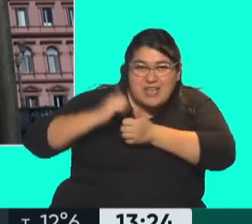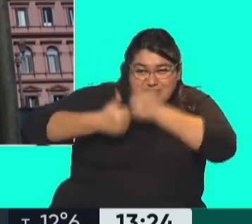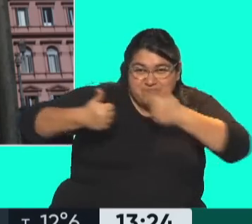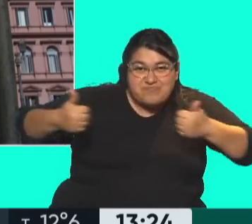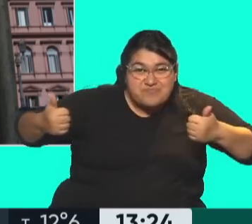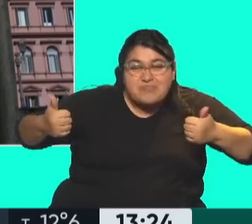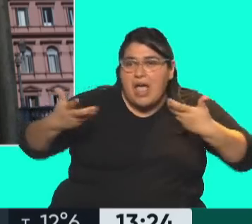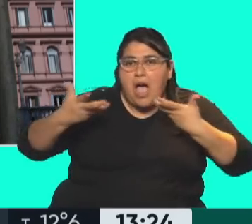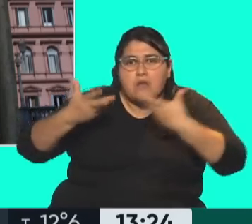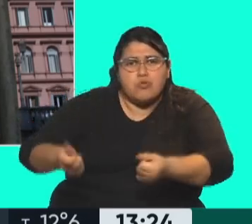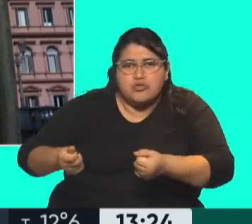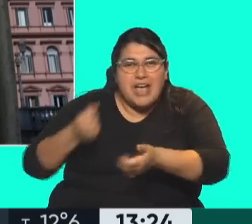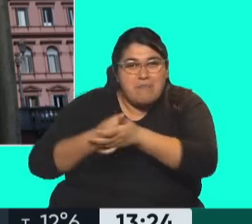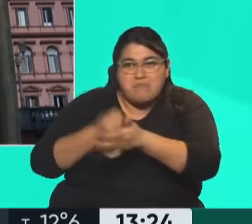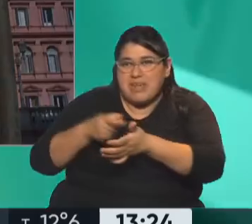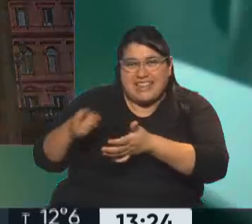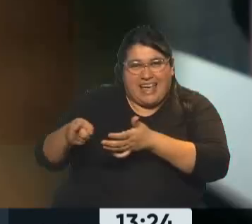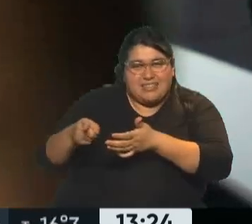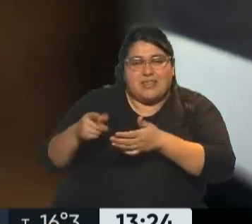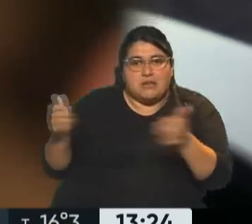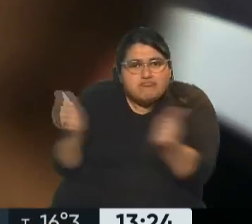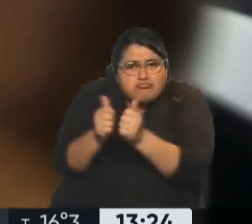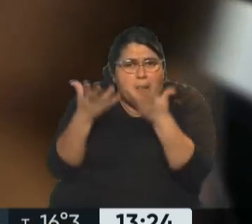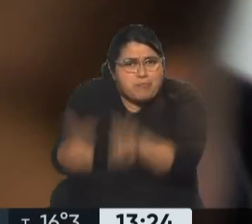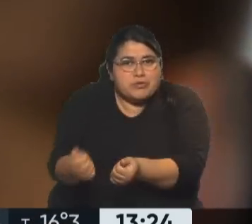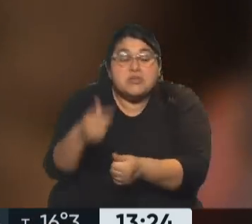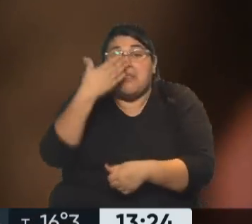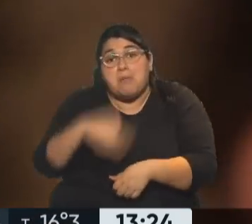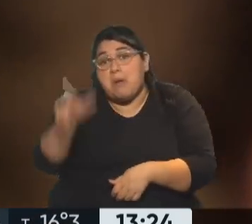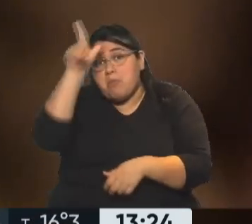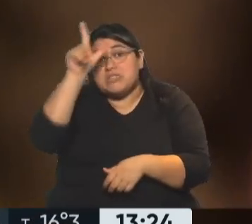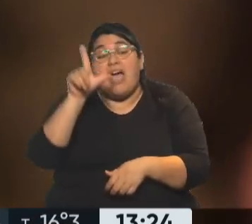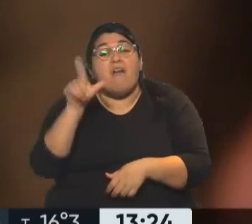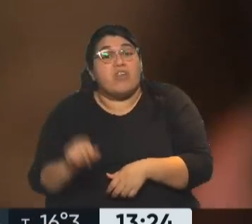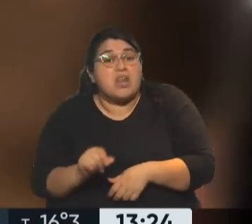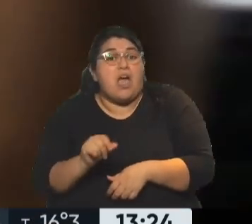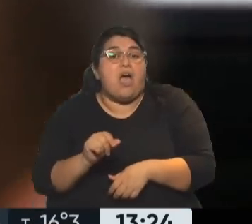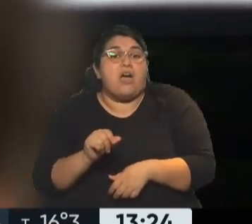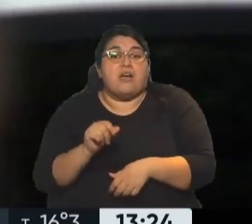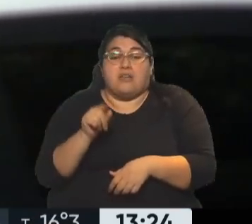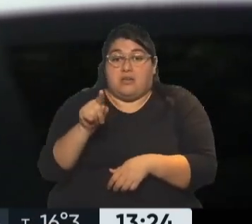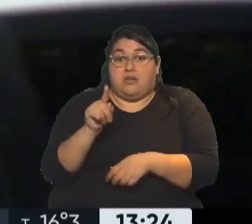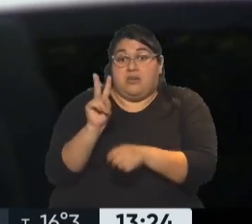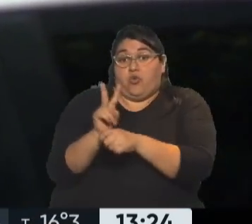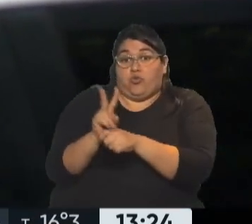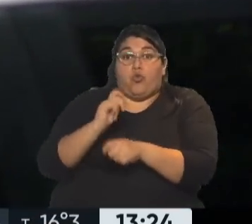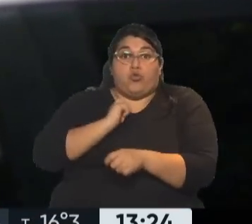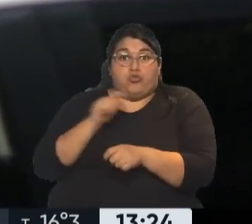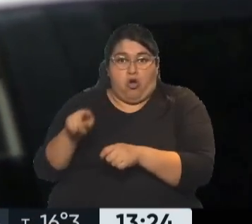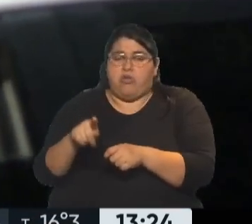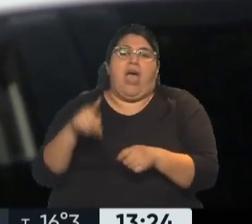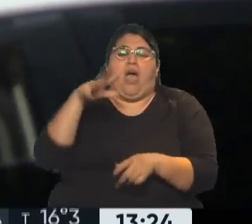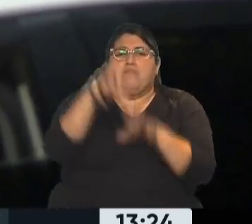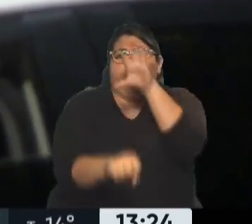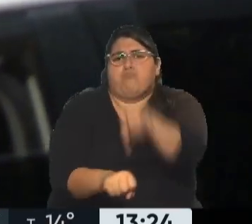imagen, las primeras reacciones de los militantes y después la Policía Federal, que es la que se encarga de la custodia de la vicepresidenta, lo detiene.